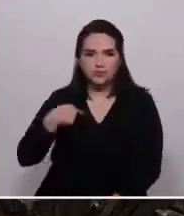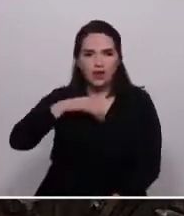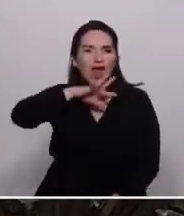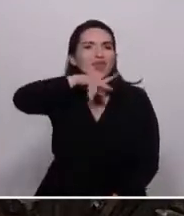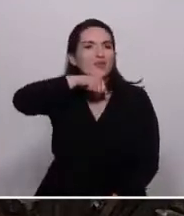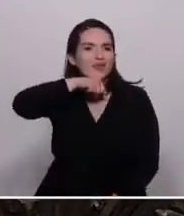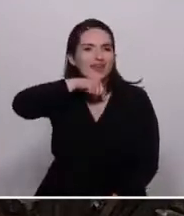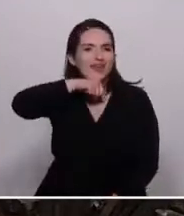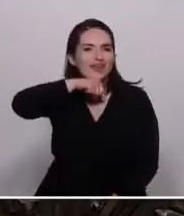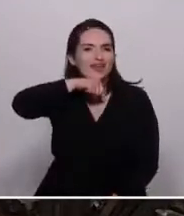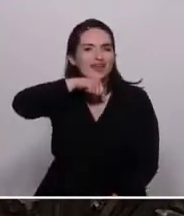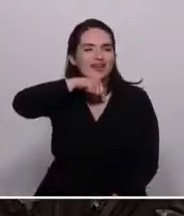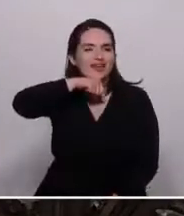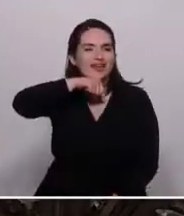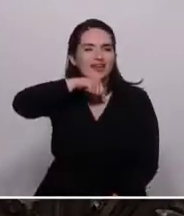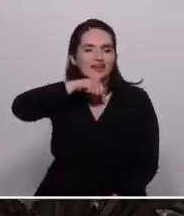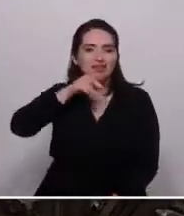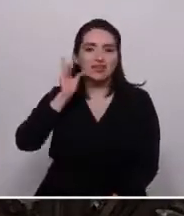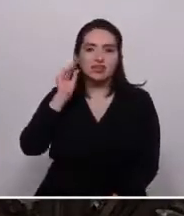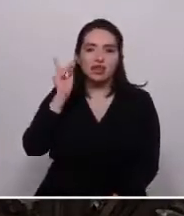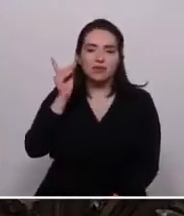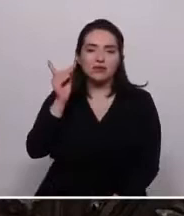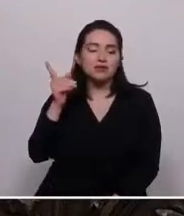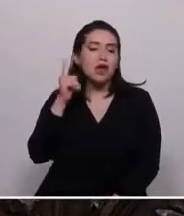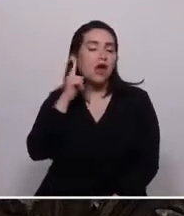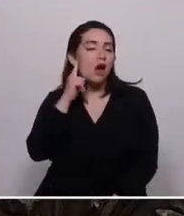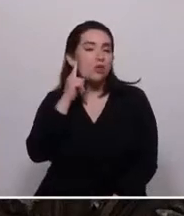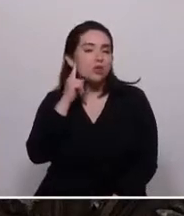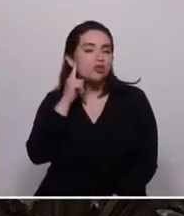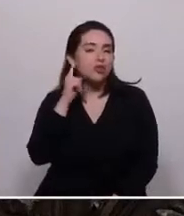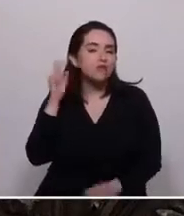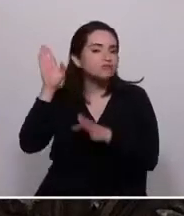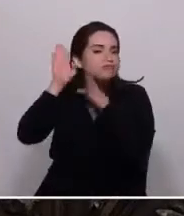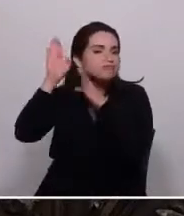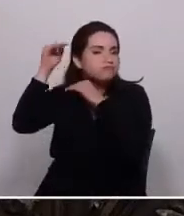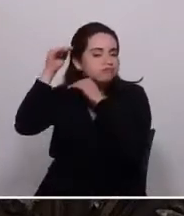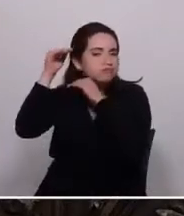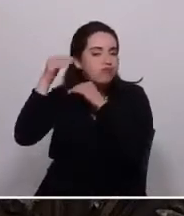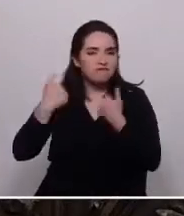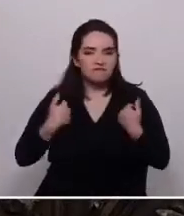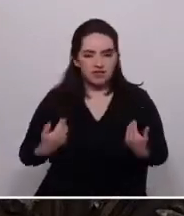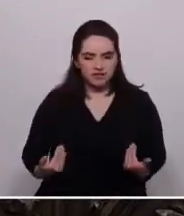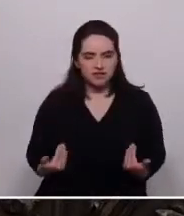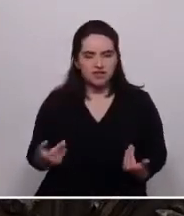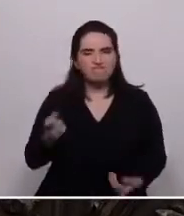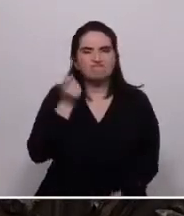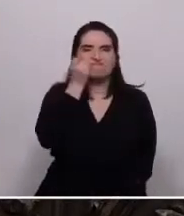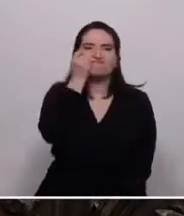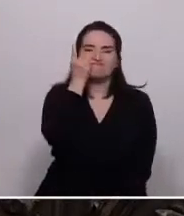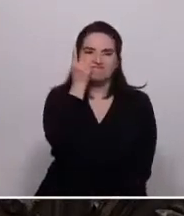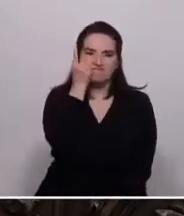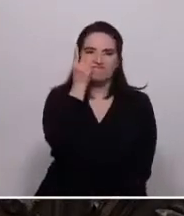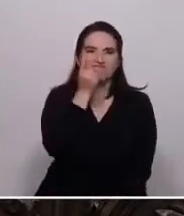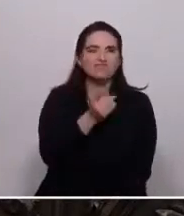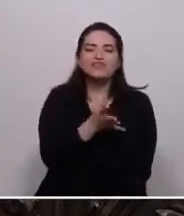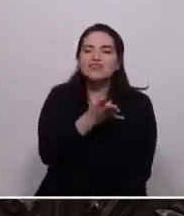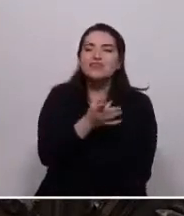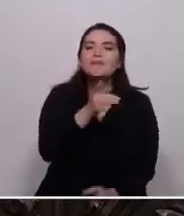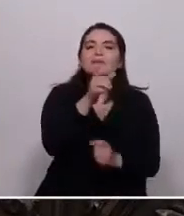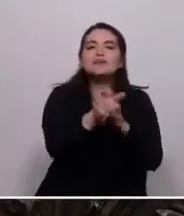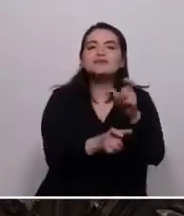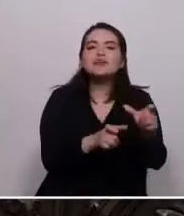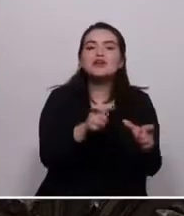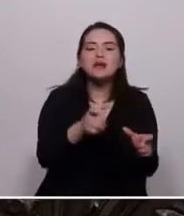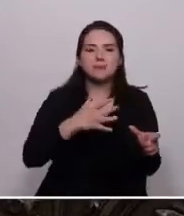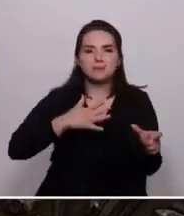y adquirí una discapacidad auditiva y física que comprendí lo invisible que hasta entonces había sido